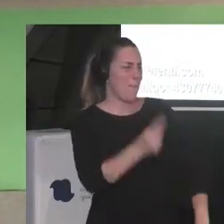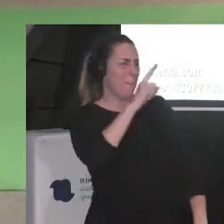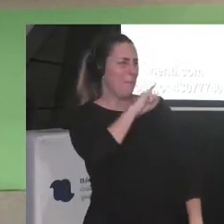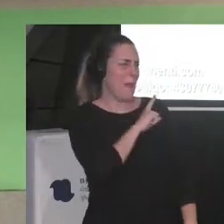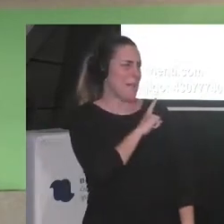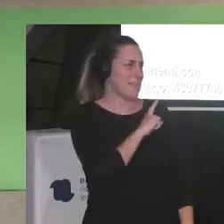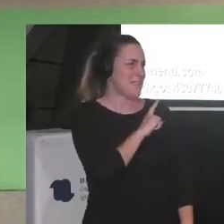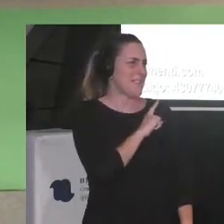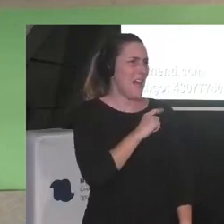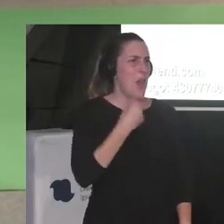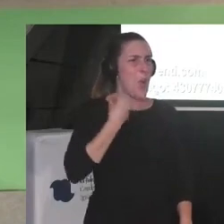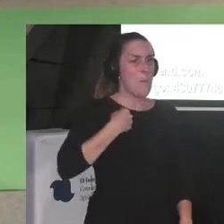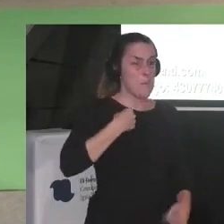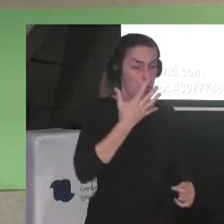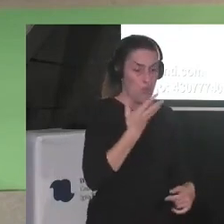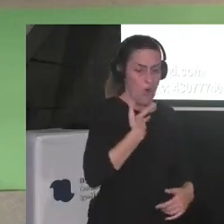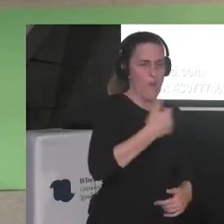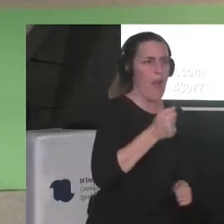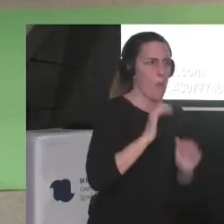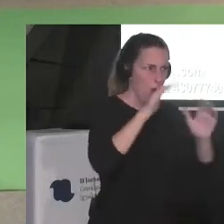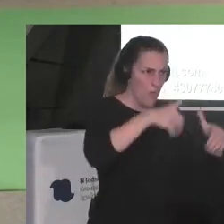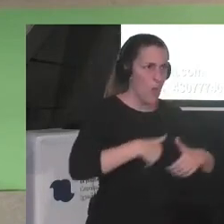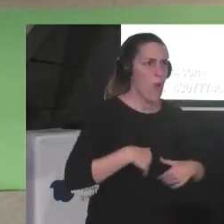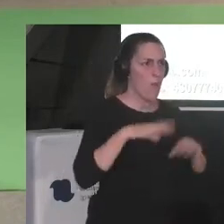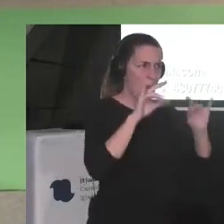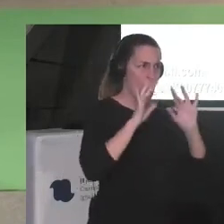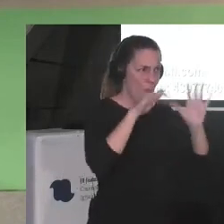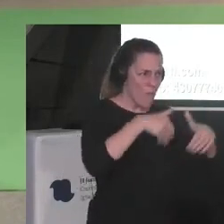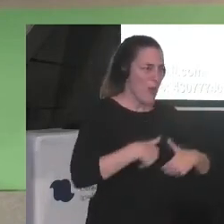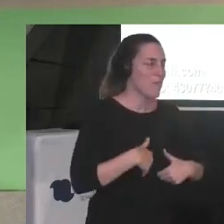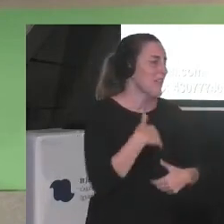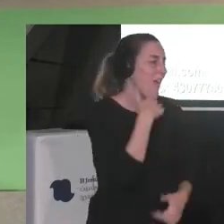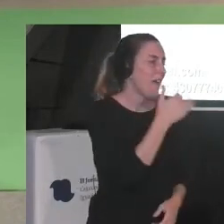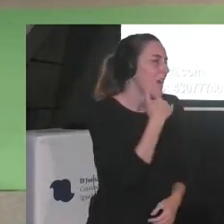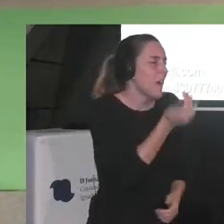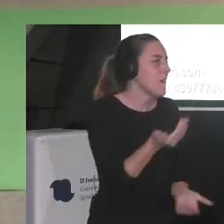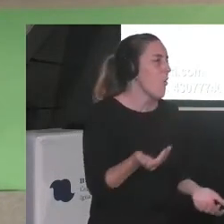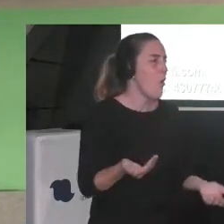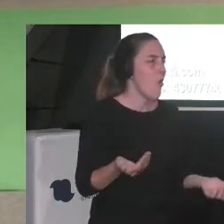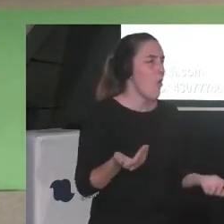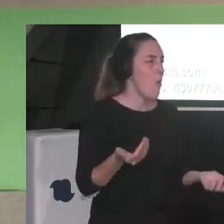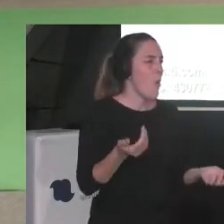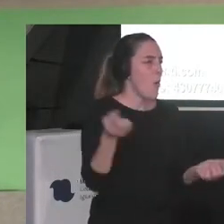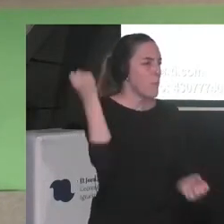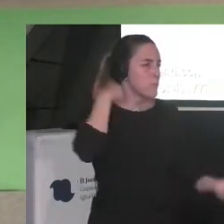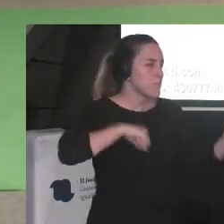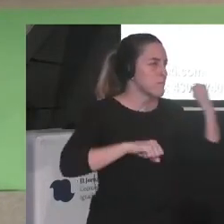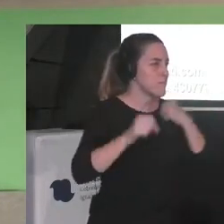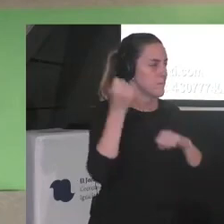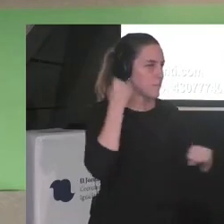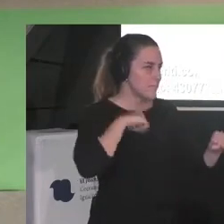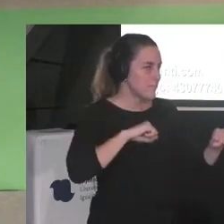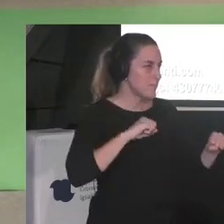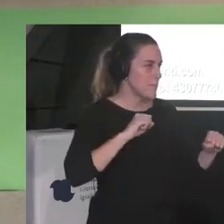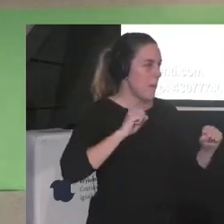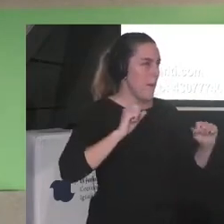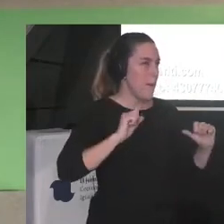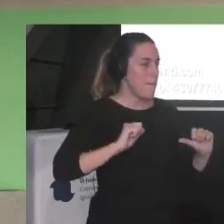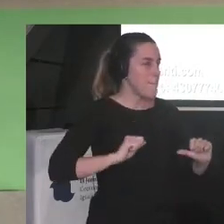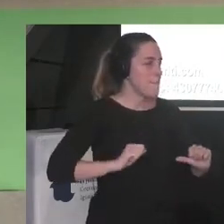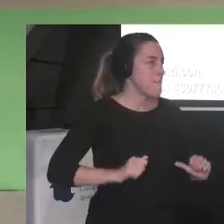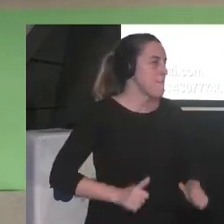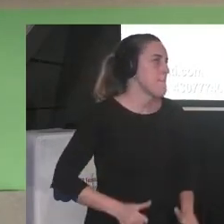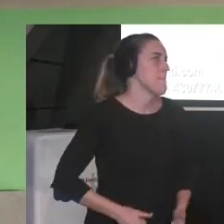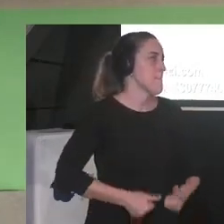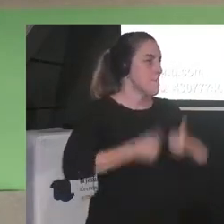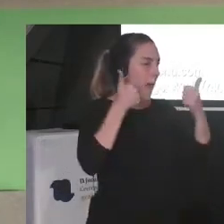devuelvan lo robado que devuelvan el oro ¿no? como hacer alguna alguna otra alguna otra cosa más más feroz ¿no? sin